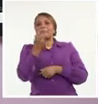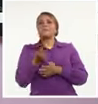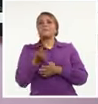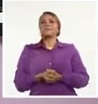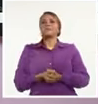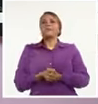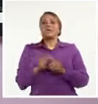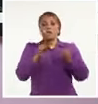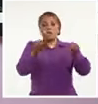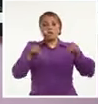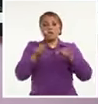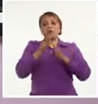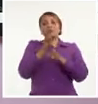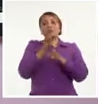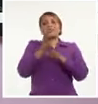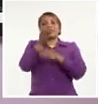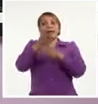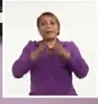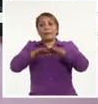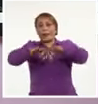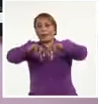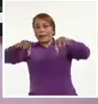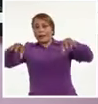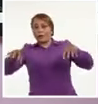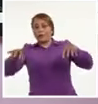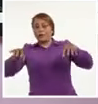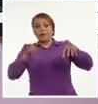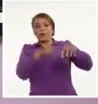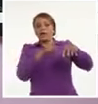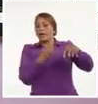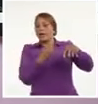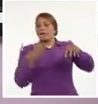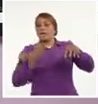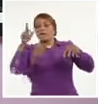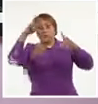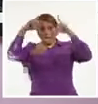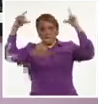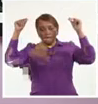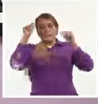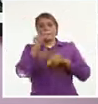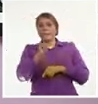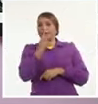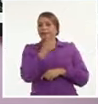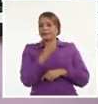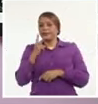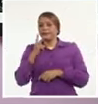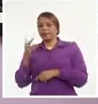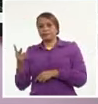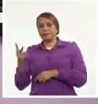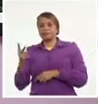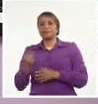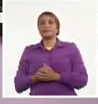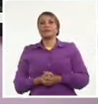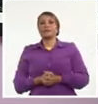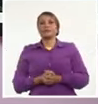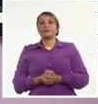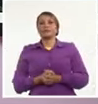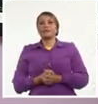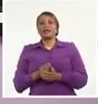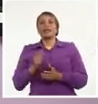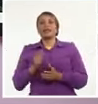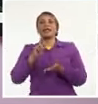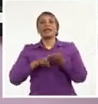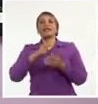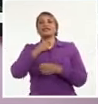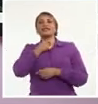cubículos están separados uno del otro, cada uno con su enfermera y sus normas establecidas. El evento de sexis se manifestó allí